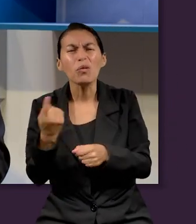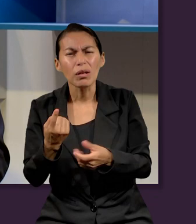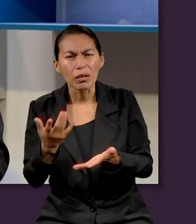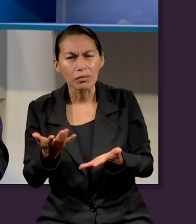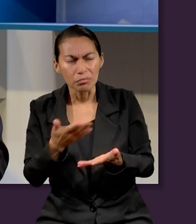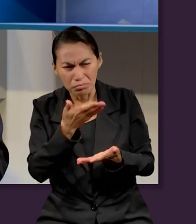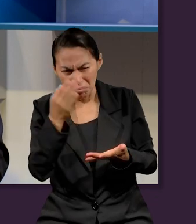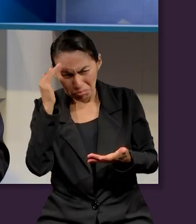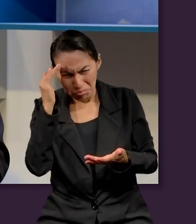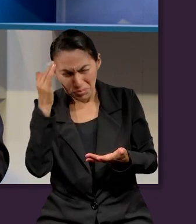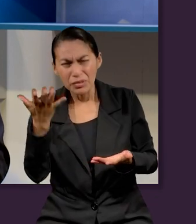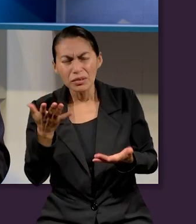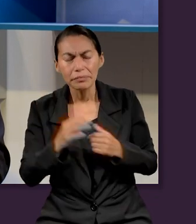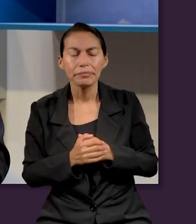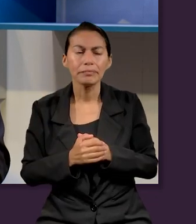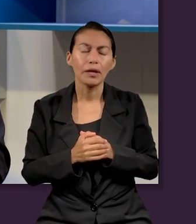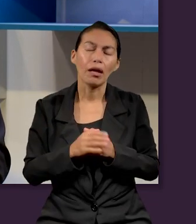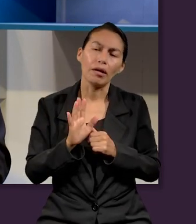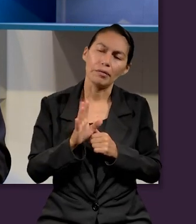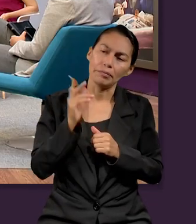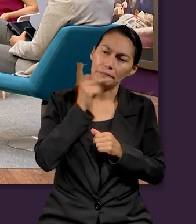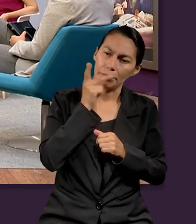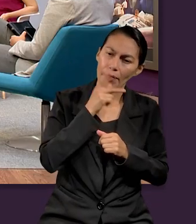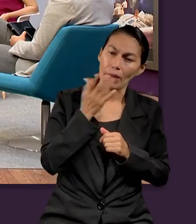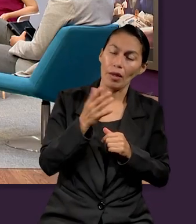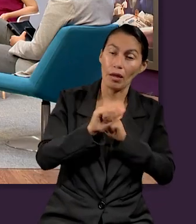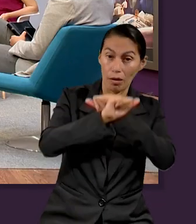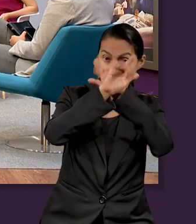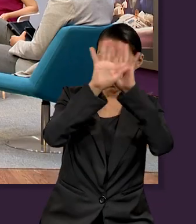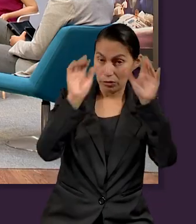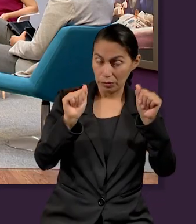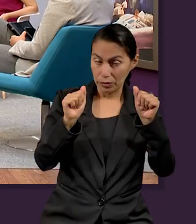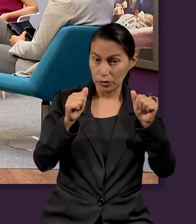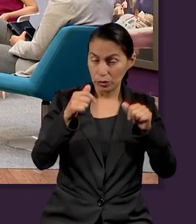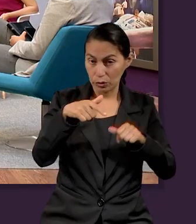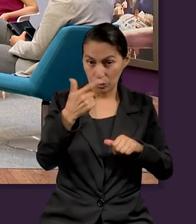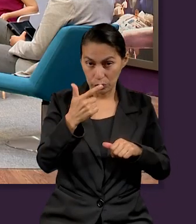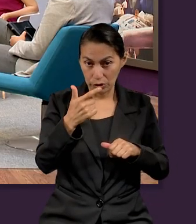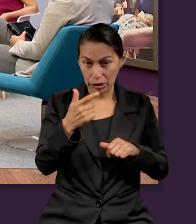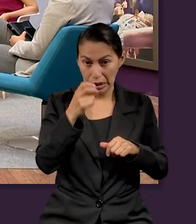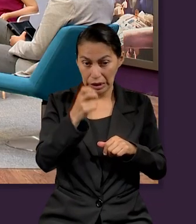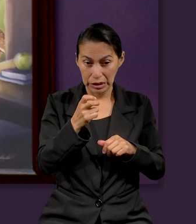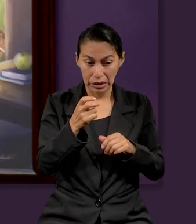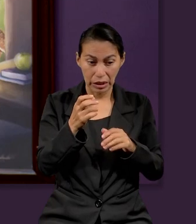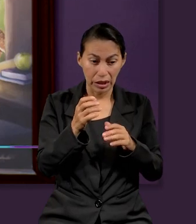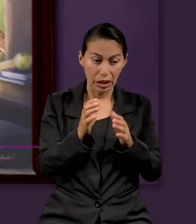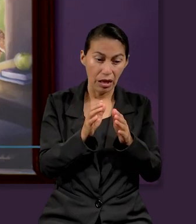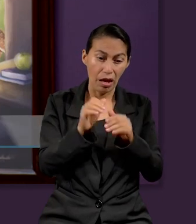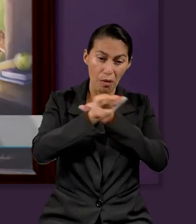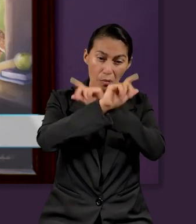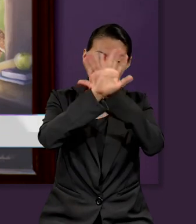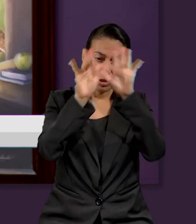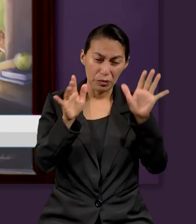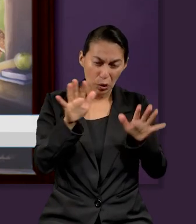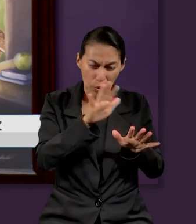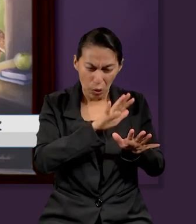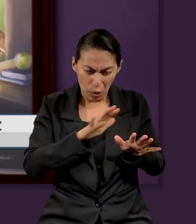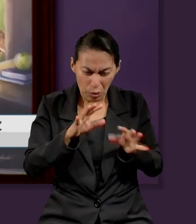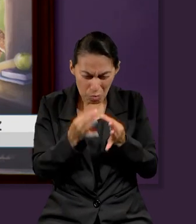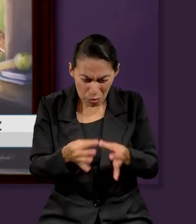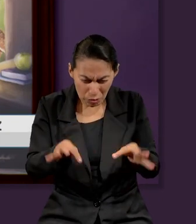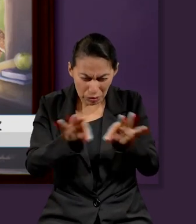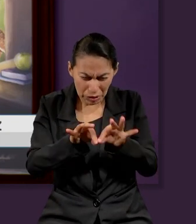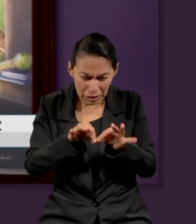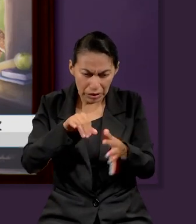¿Cuál creen ustedes que sería la razón para ello? Pastor, en Apocalipsis 12 es el eje central del